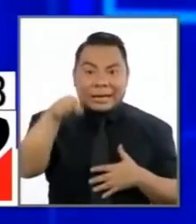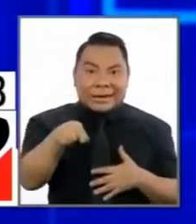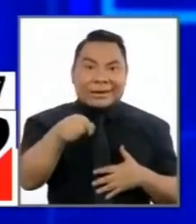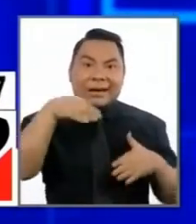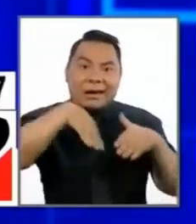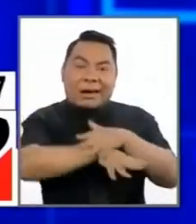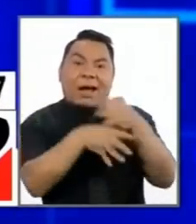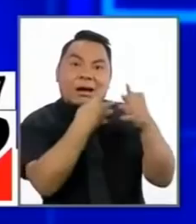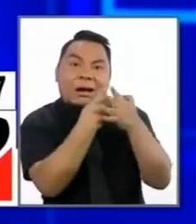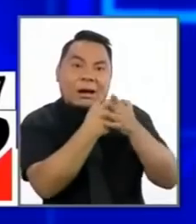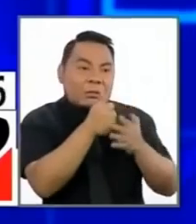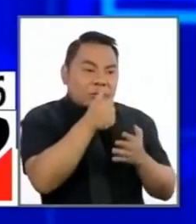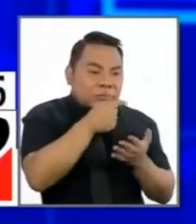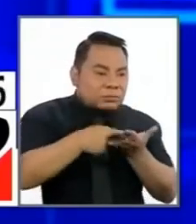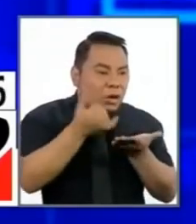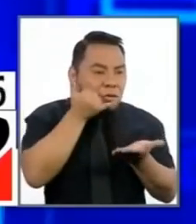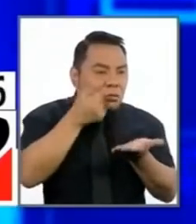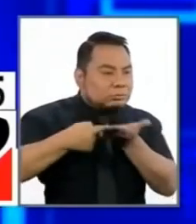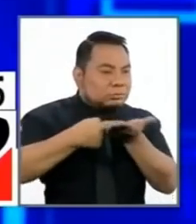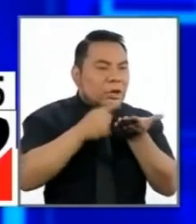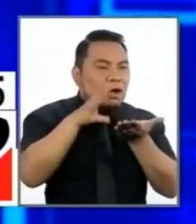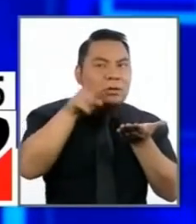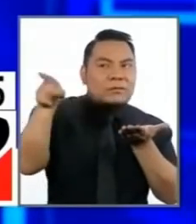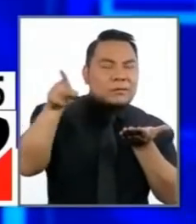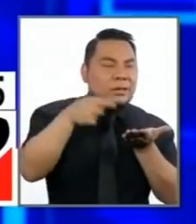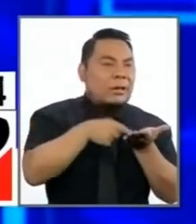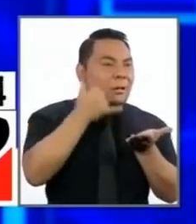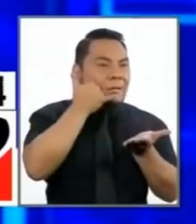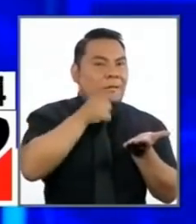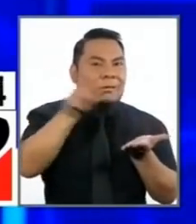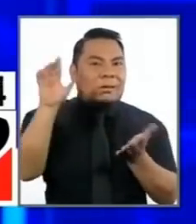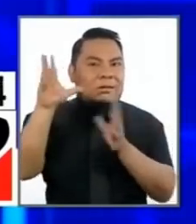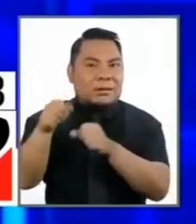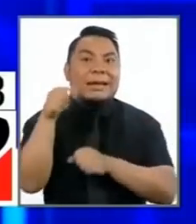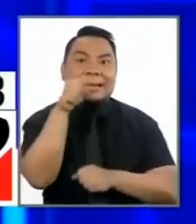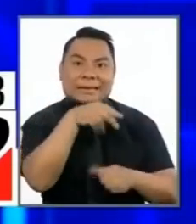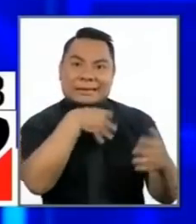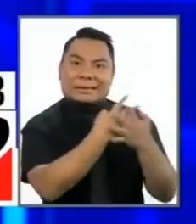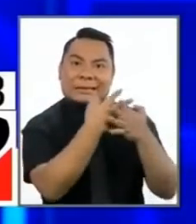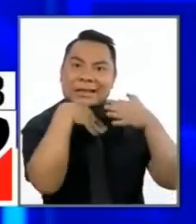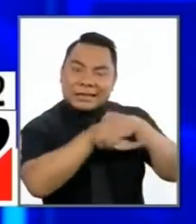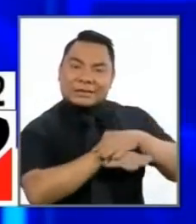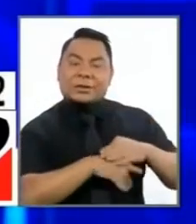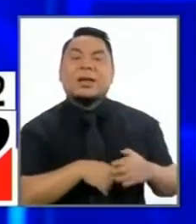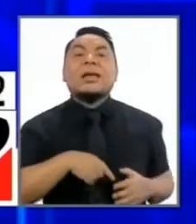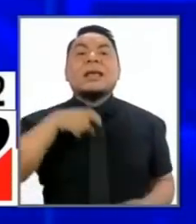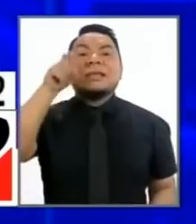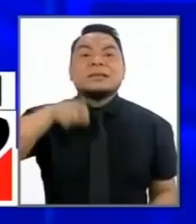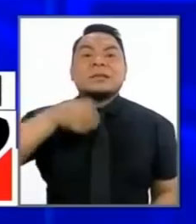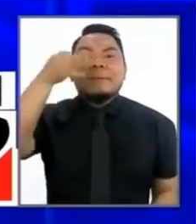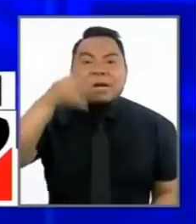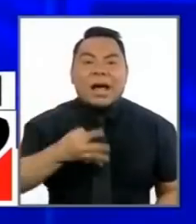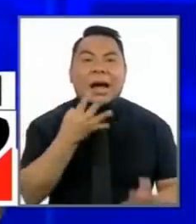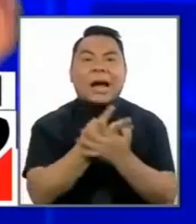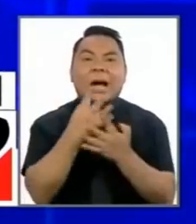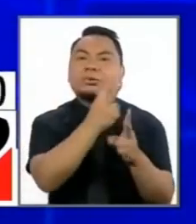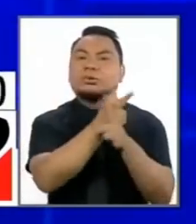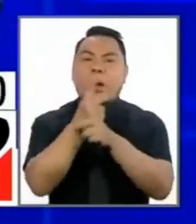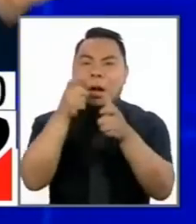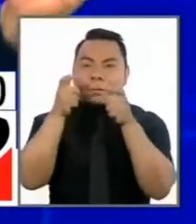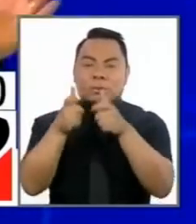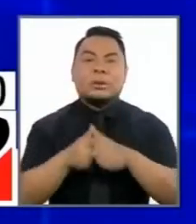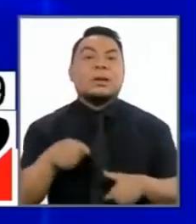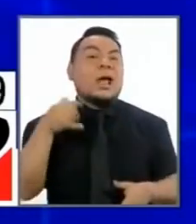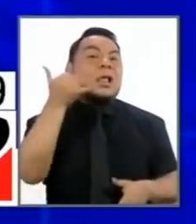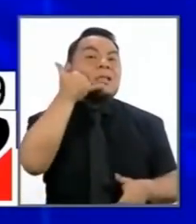planifican sus fechorías los delincuentes y necesitamos verdaderas cárceles de seguridad con